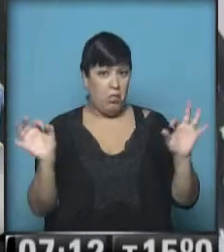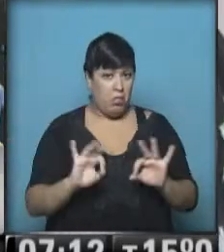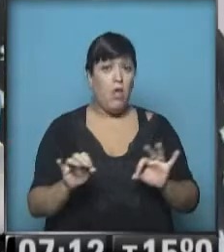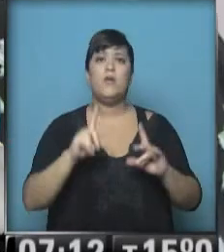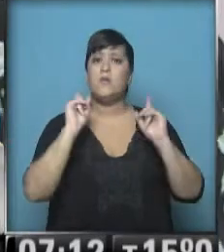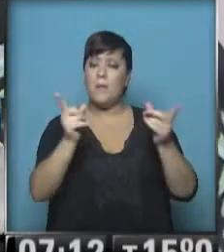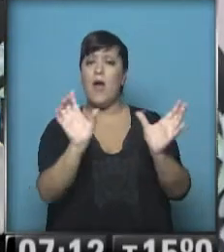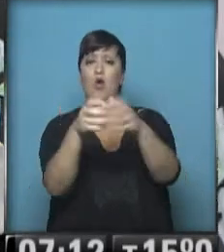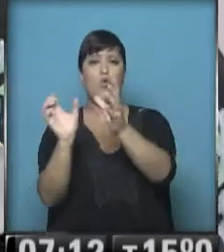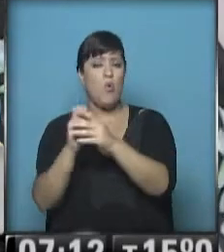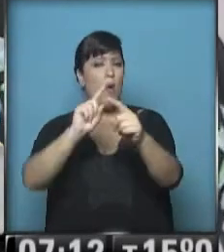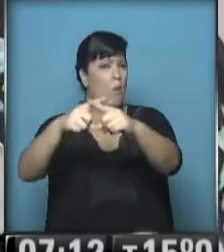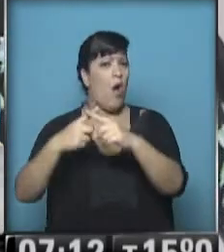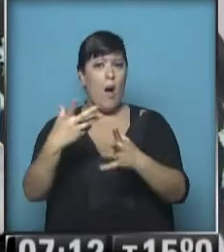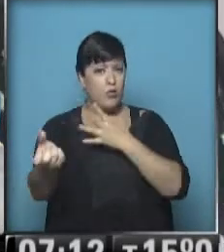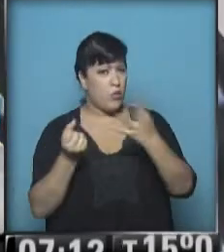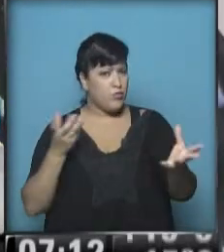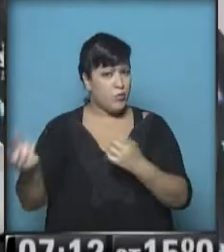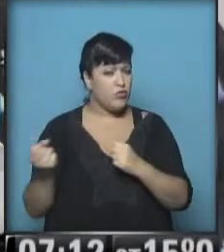apoyo de algunos sectores en particular.